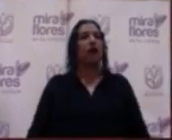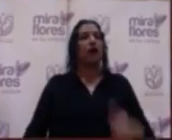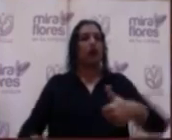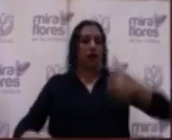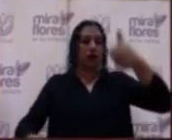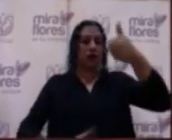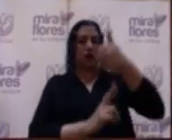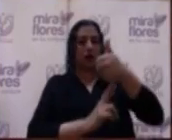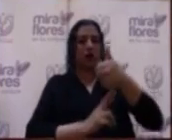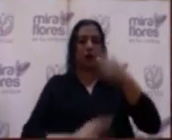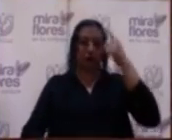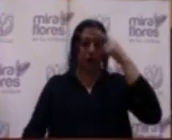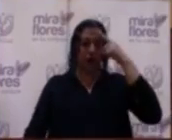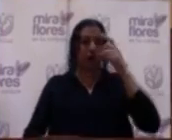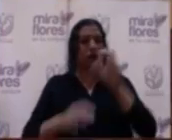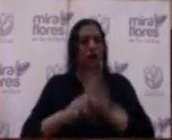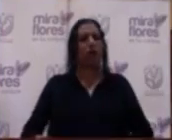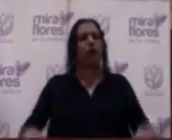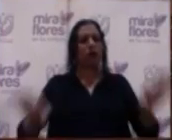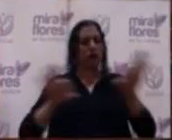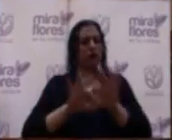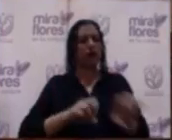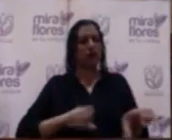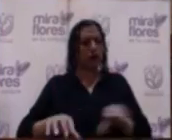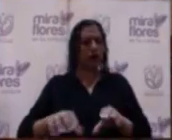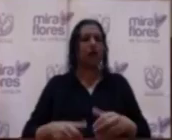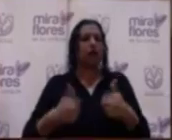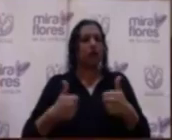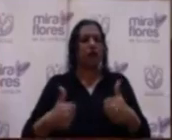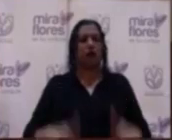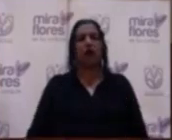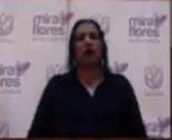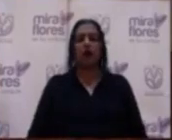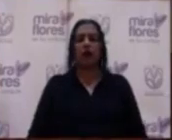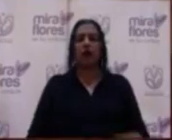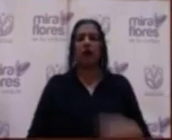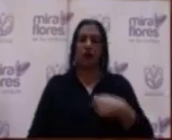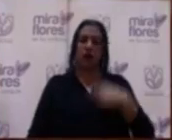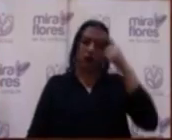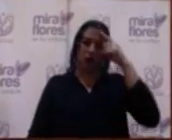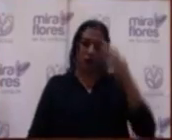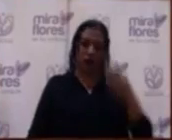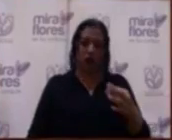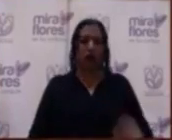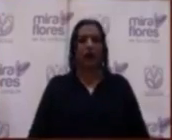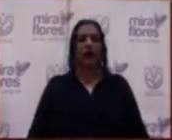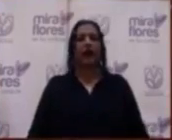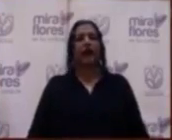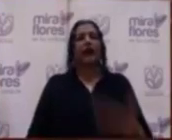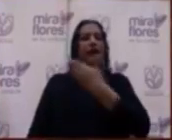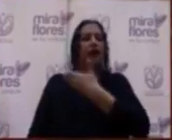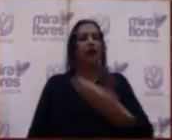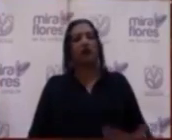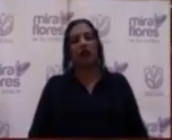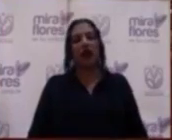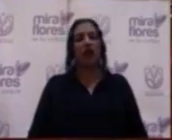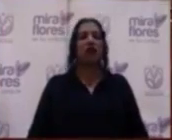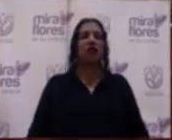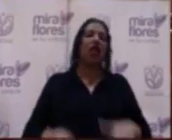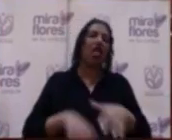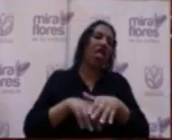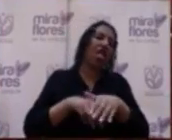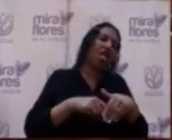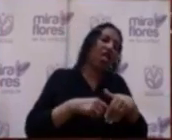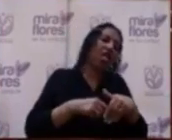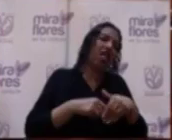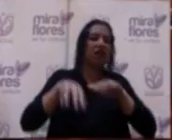muy loable lo que hacemos. Me parece muy bien, pero yo creo que el Estado se está relajando en su participación porque es